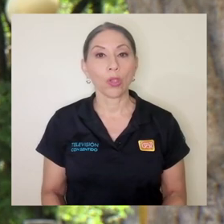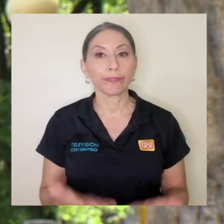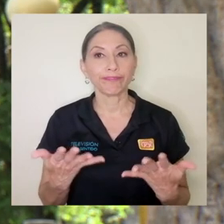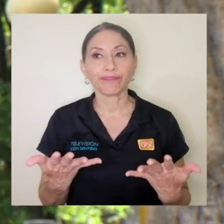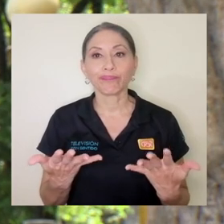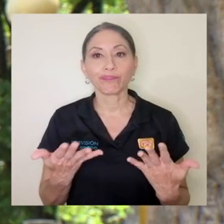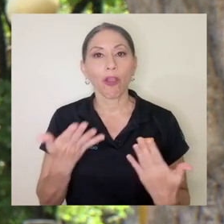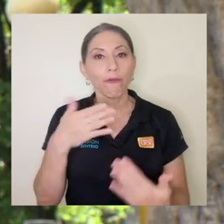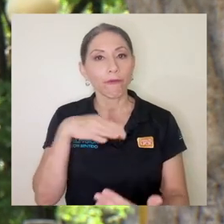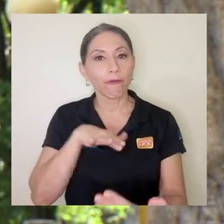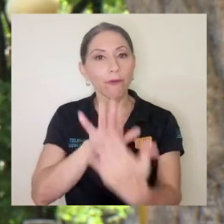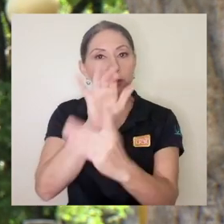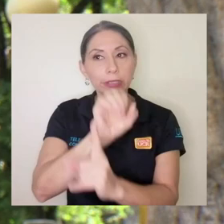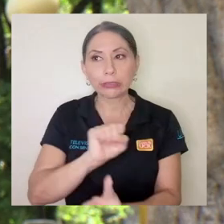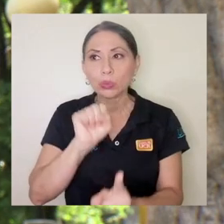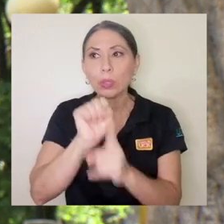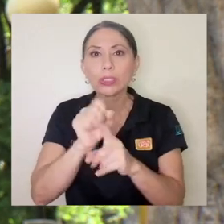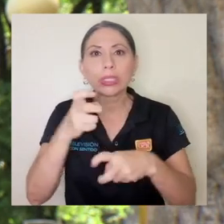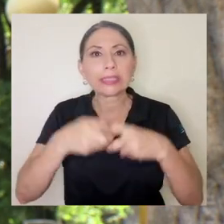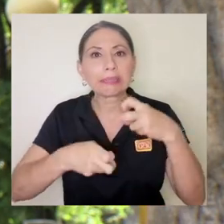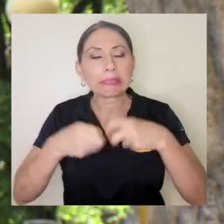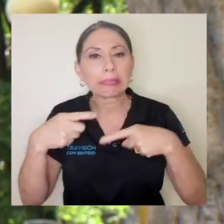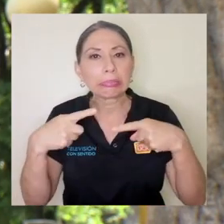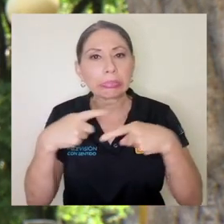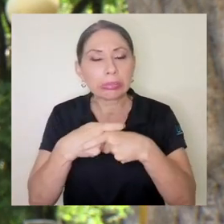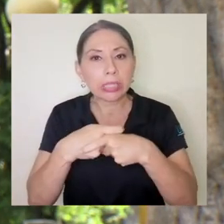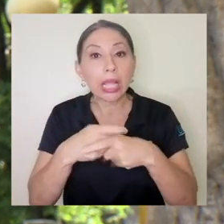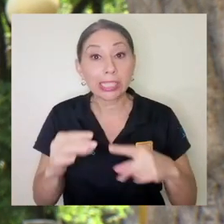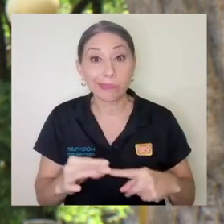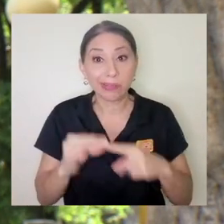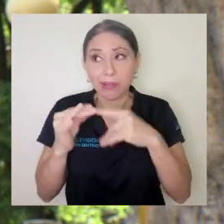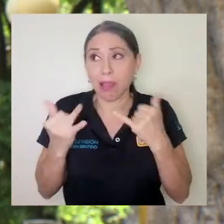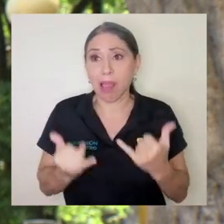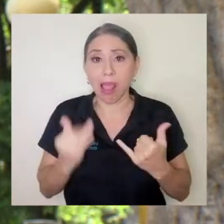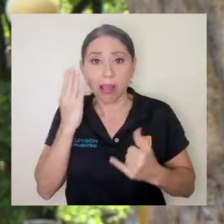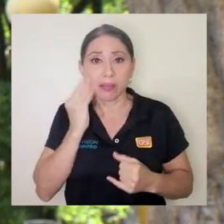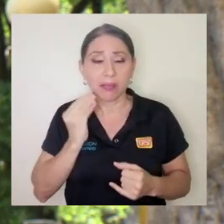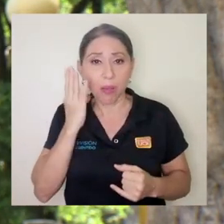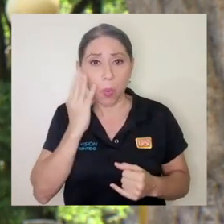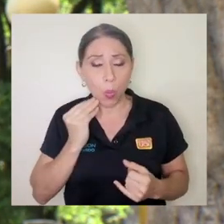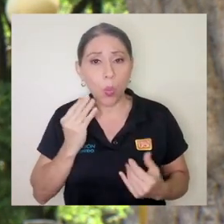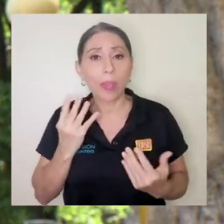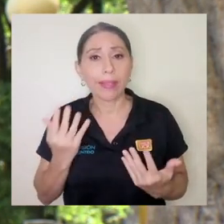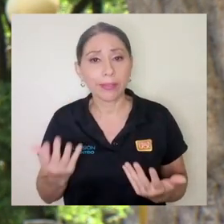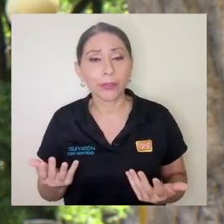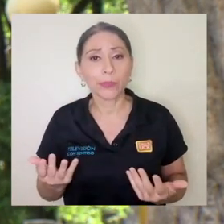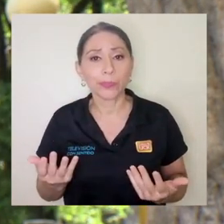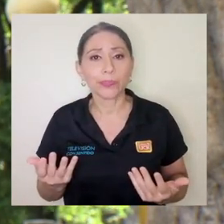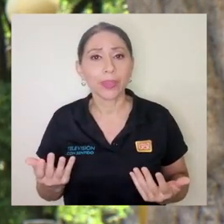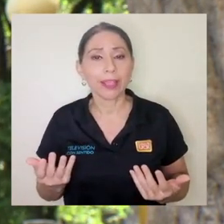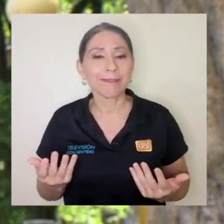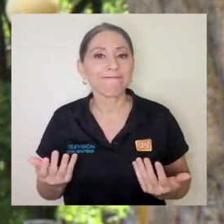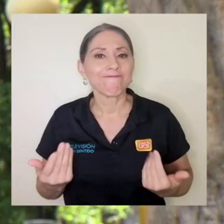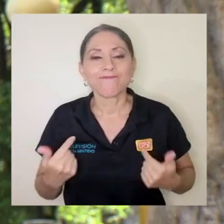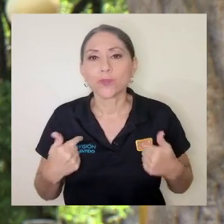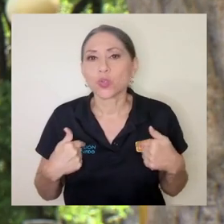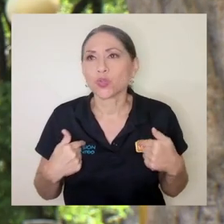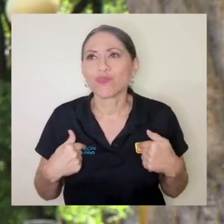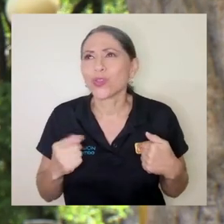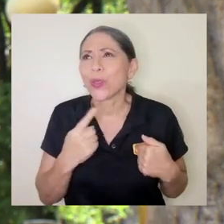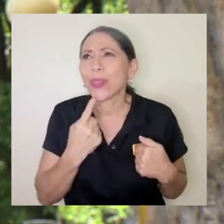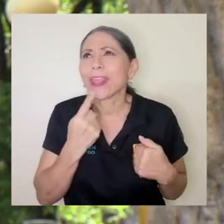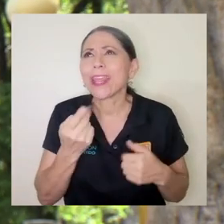Ante las crisis, ¿verdad? Y particularmente ante lo que estamos viviendo es, yo no